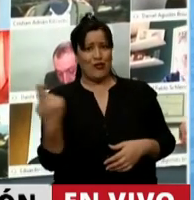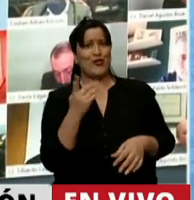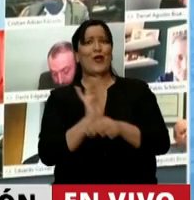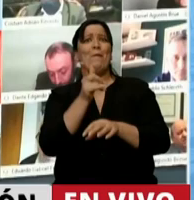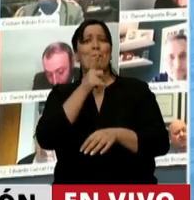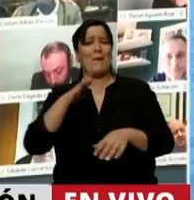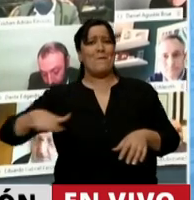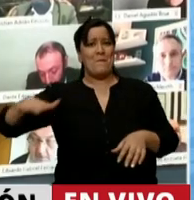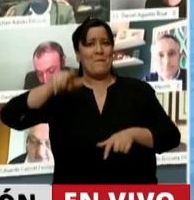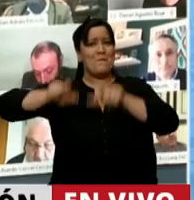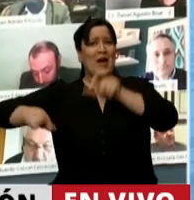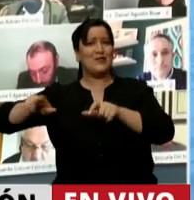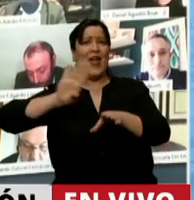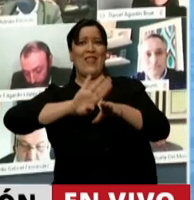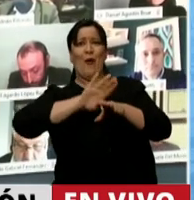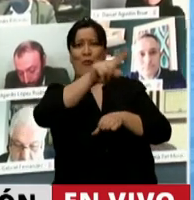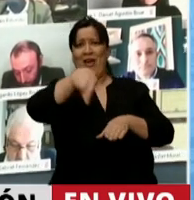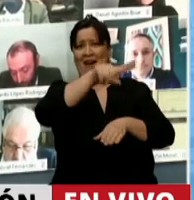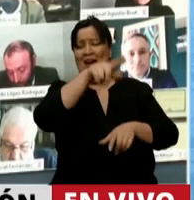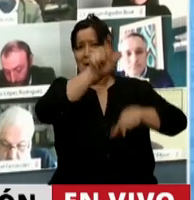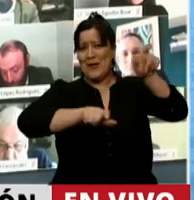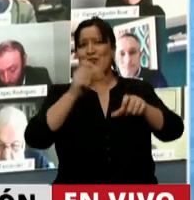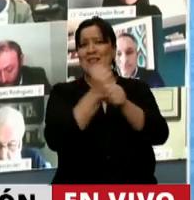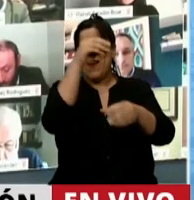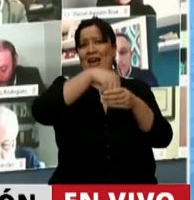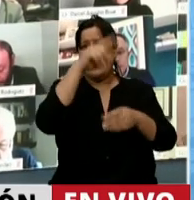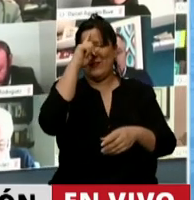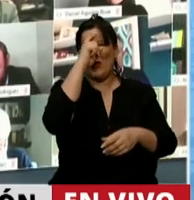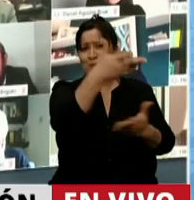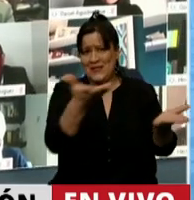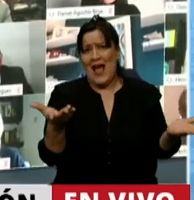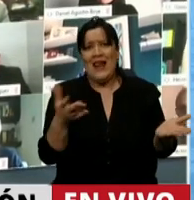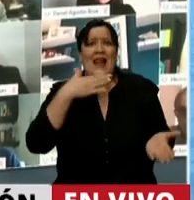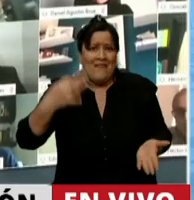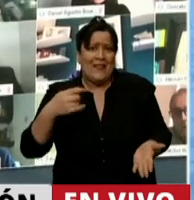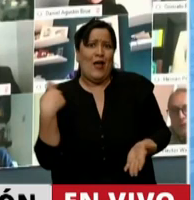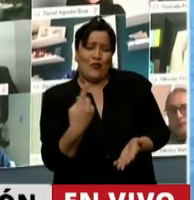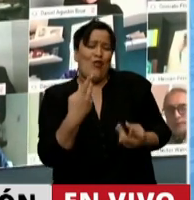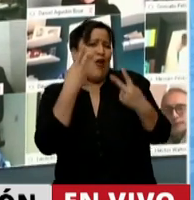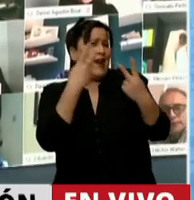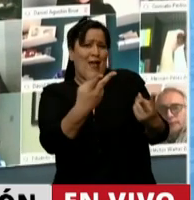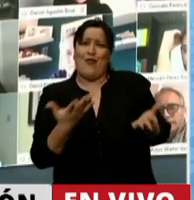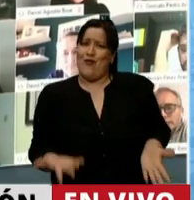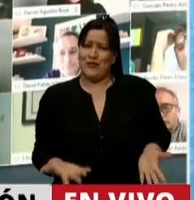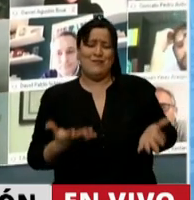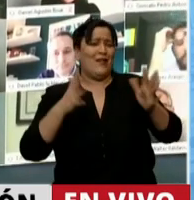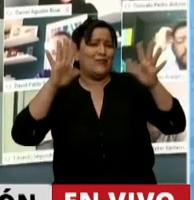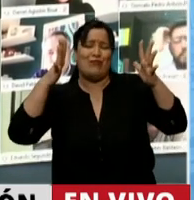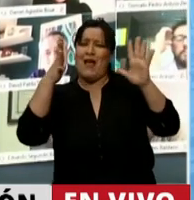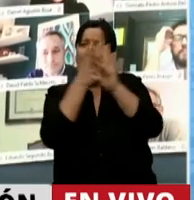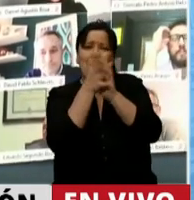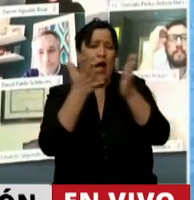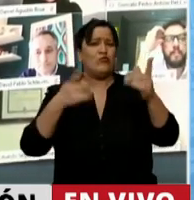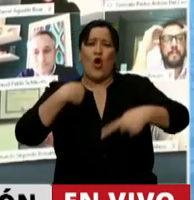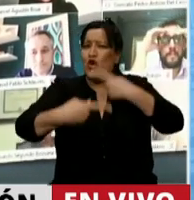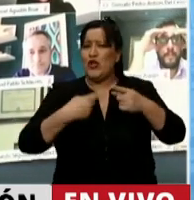a nuestro personal de salud, obviamente, todo el reconocimiento, que se lo han ganado en aplausos y que